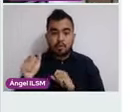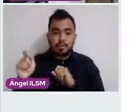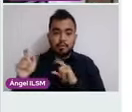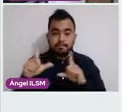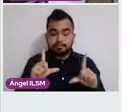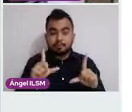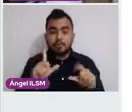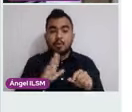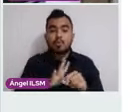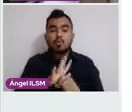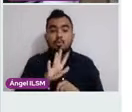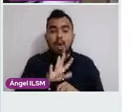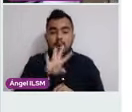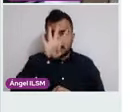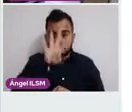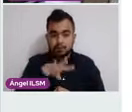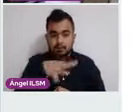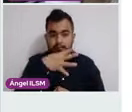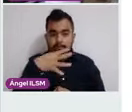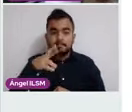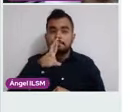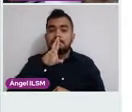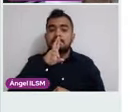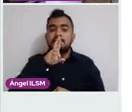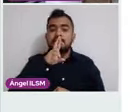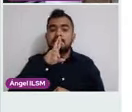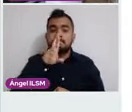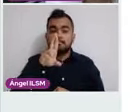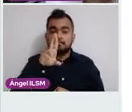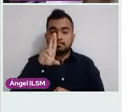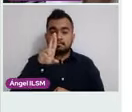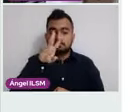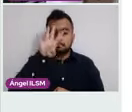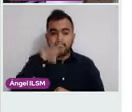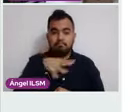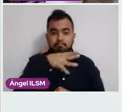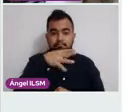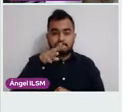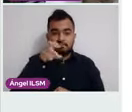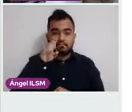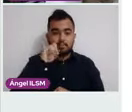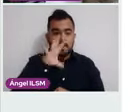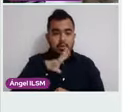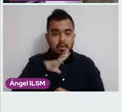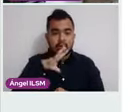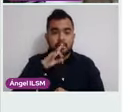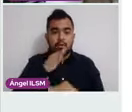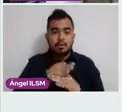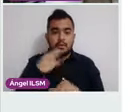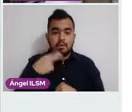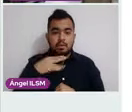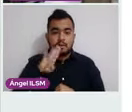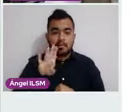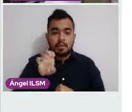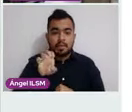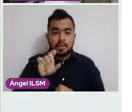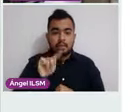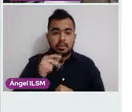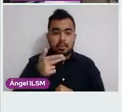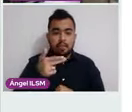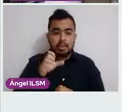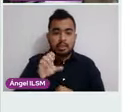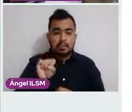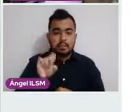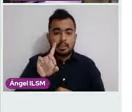La clasificación, los resultados nos los van a dar por una clasificación. Ahorita ocupamos el Betesda. El Betesda nos va a dar,